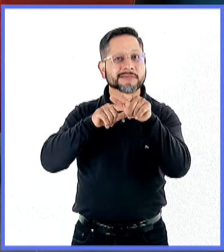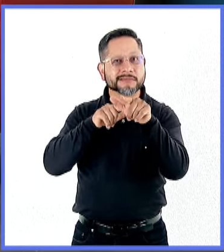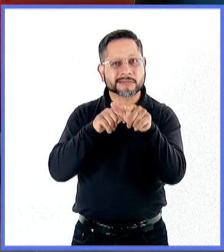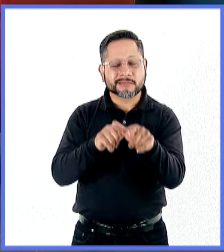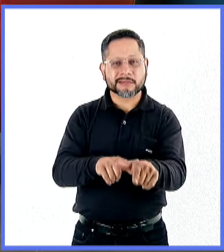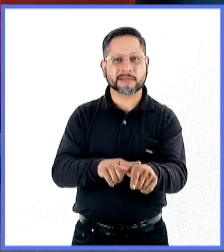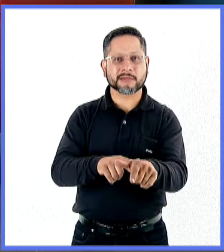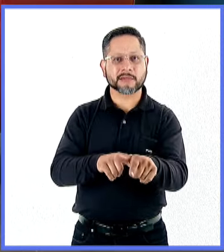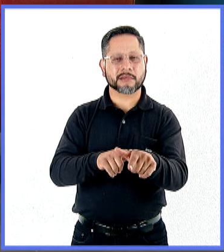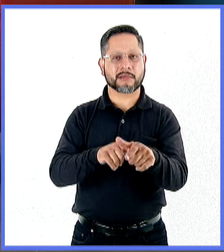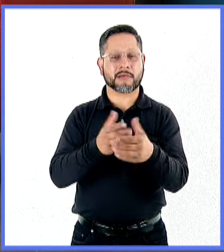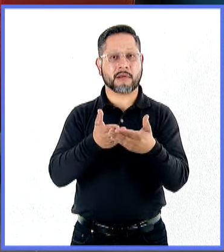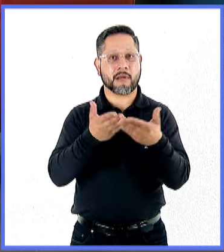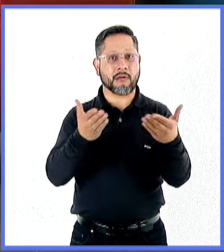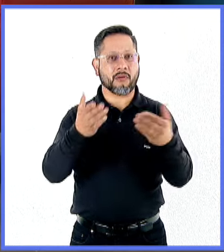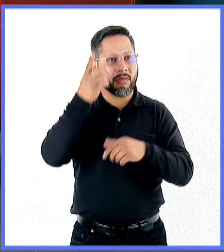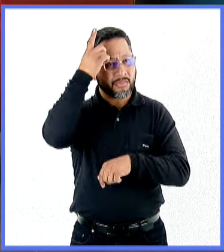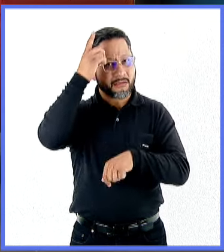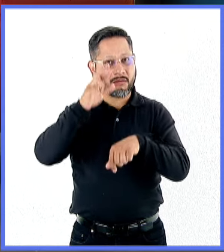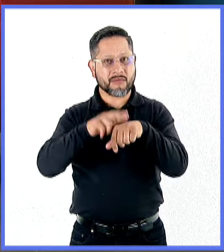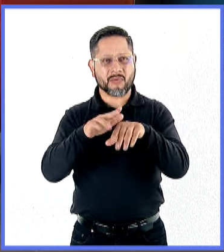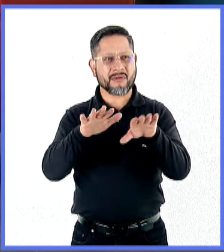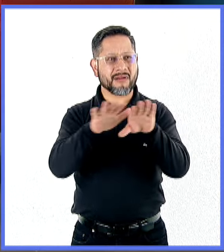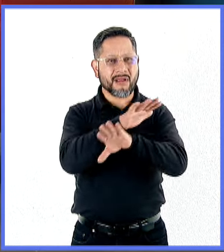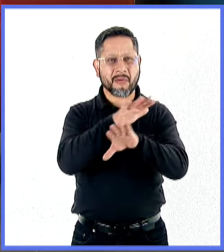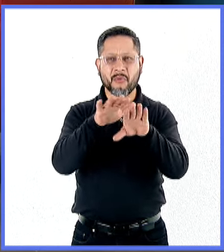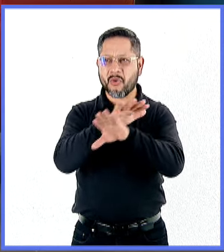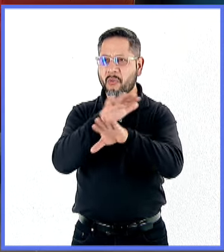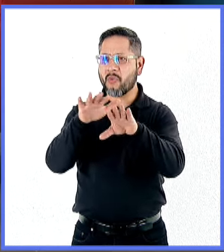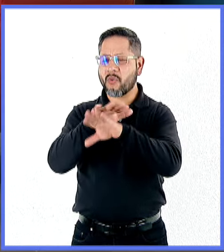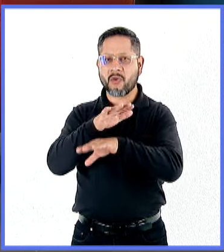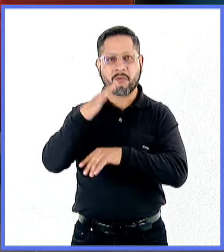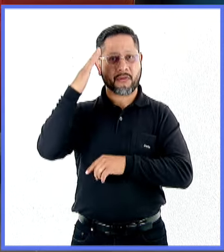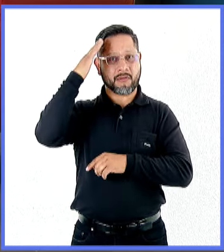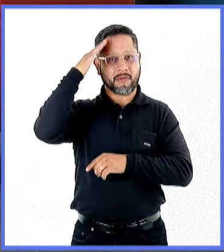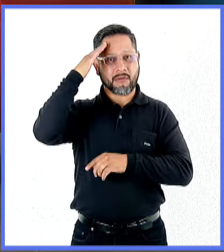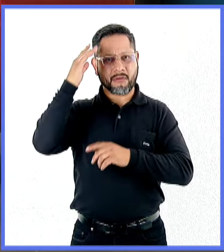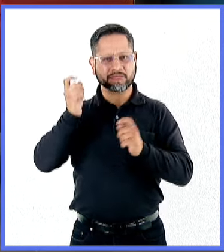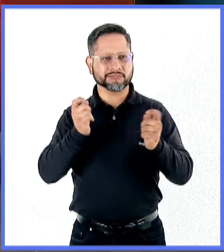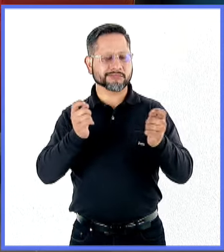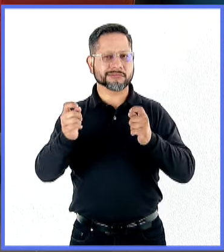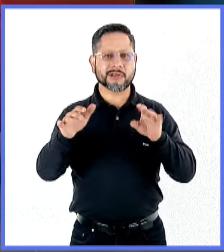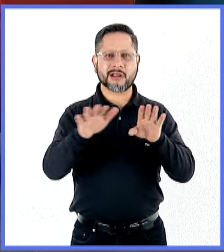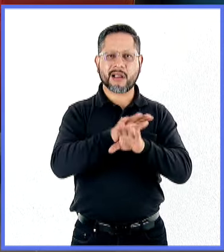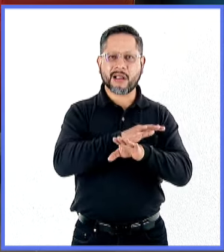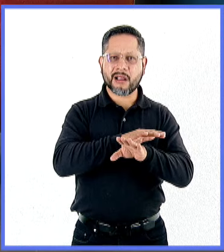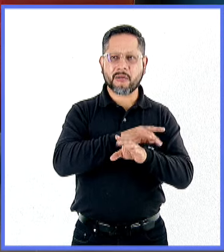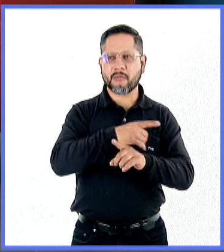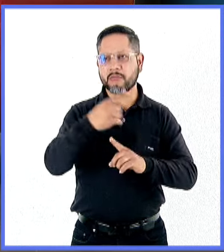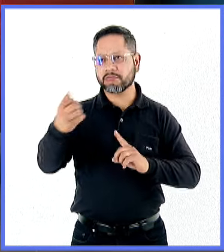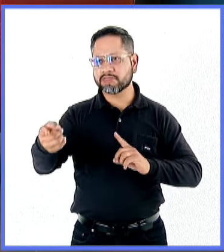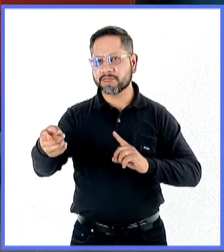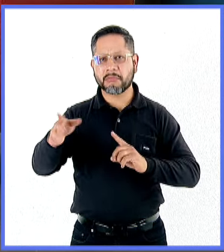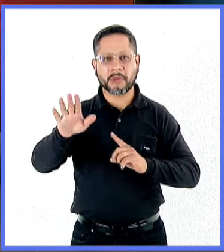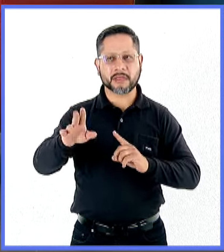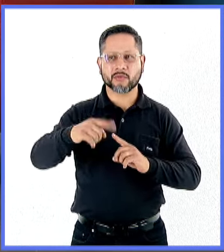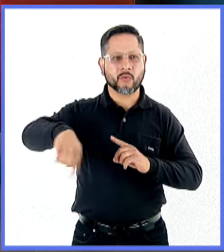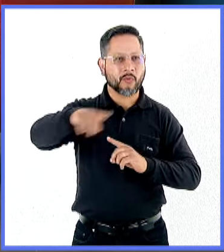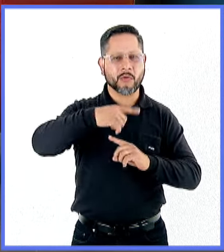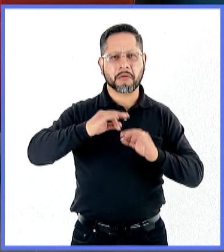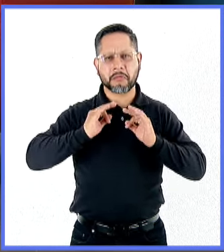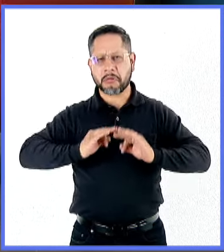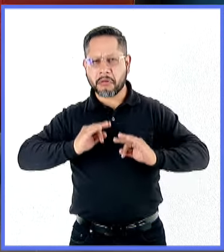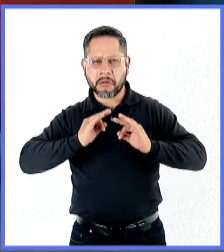de la dirección de la facultad? ¿Cuántos cambios de rectorías que lamentablemente no siempre han sido pacíficos,